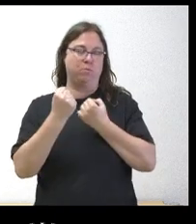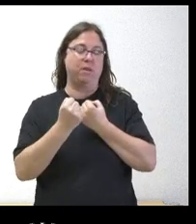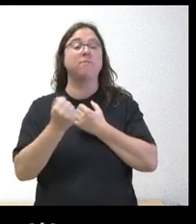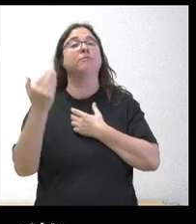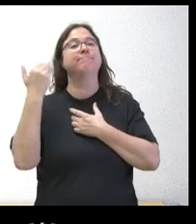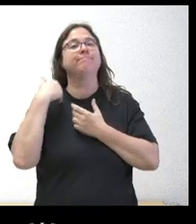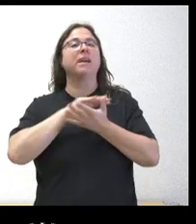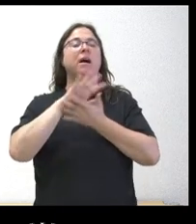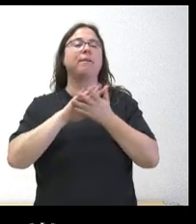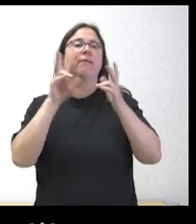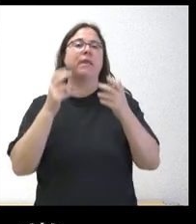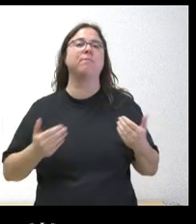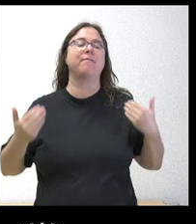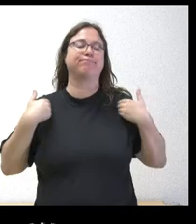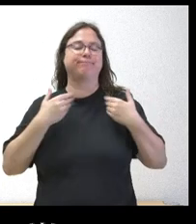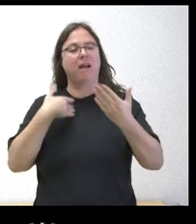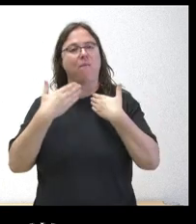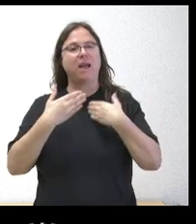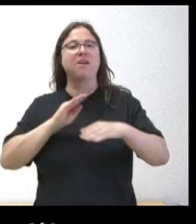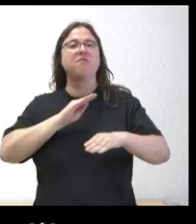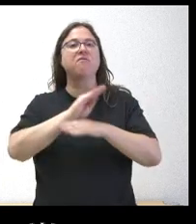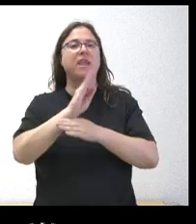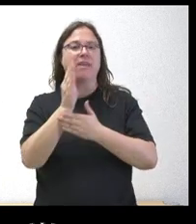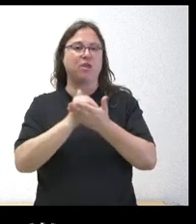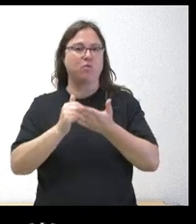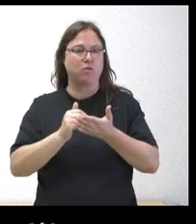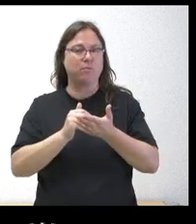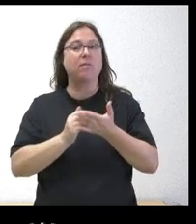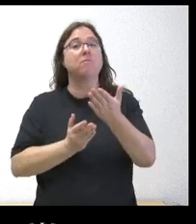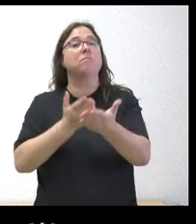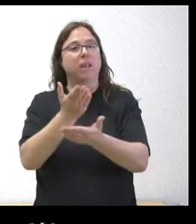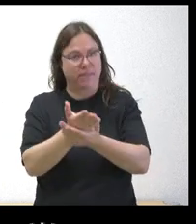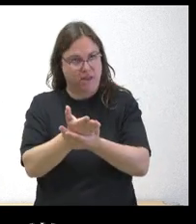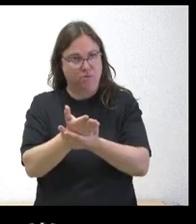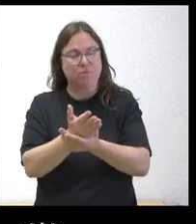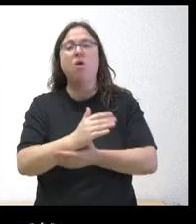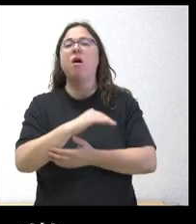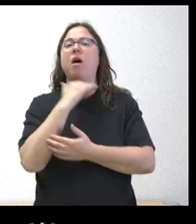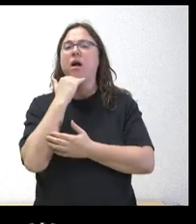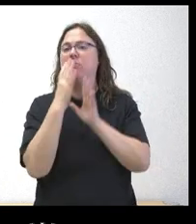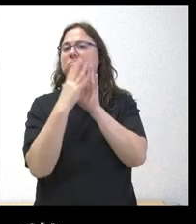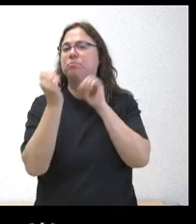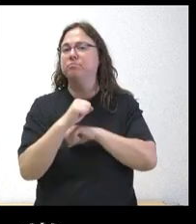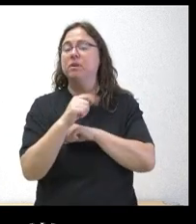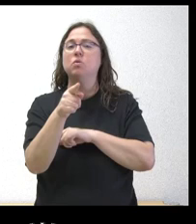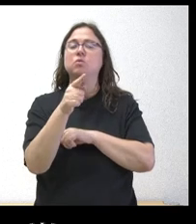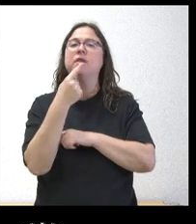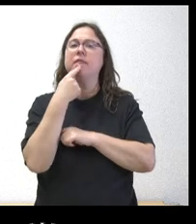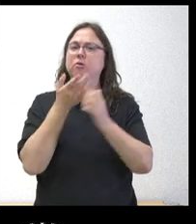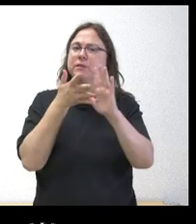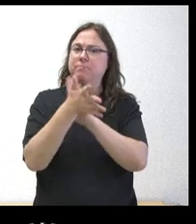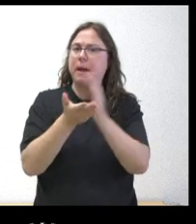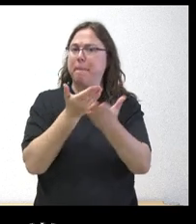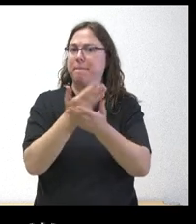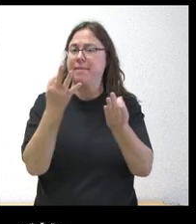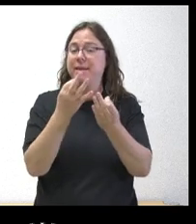financiación autonómica no sé si más allá de plantearlo llegaron a algo y usted dijo lo que pedía y también